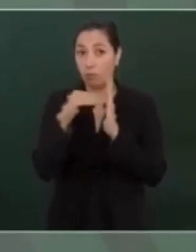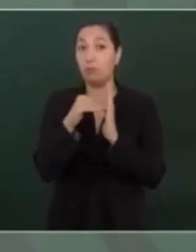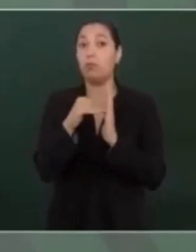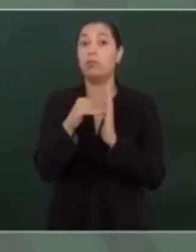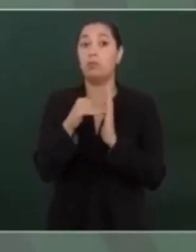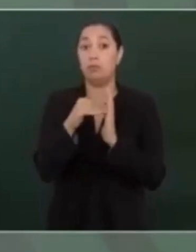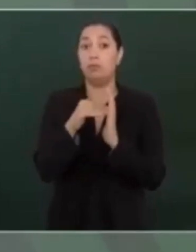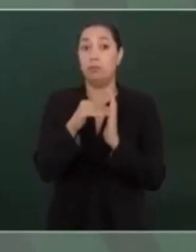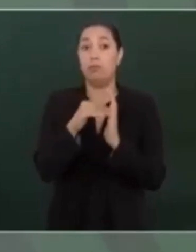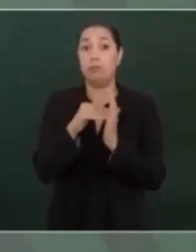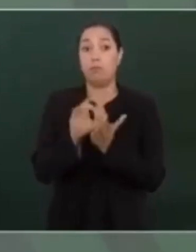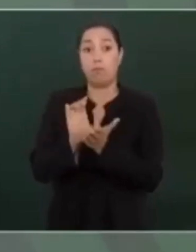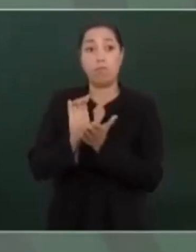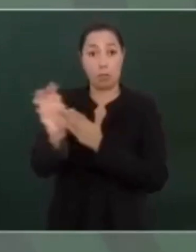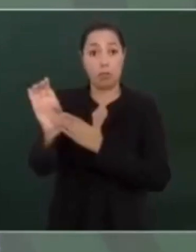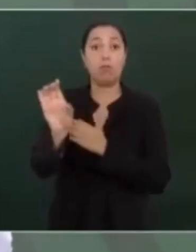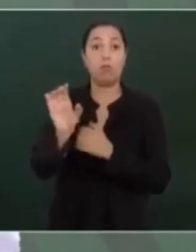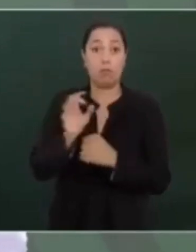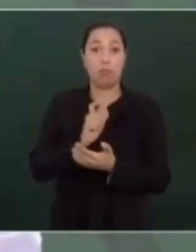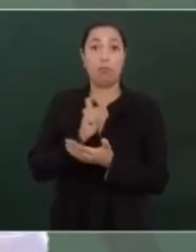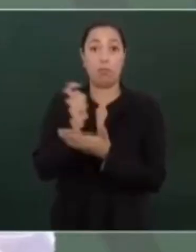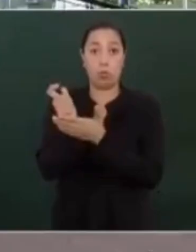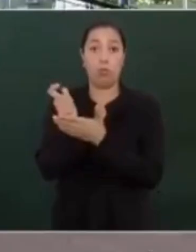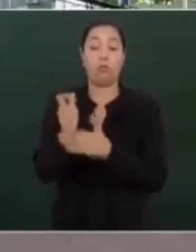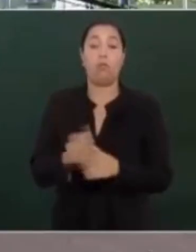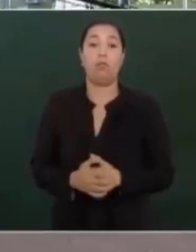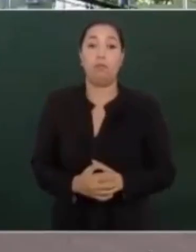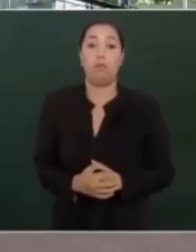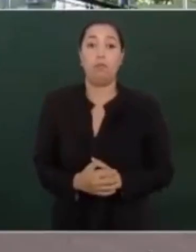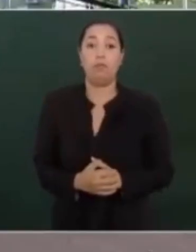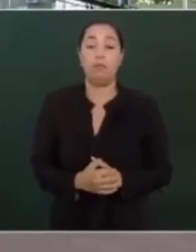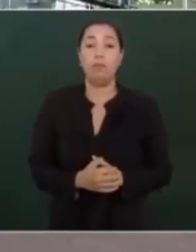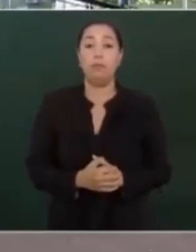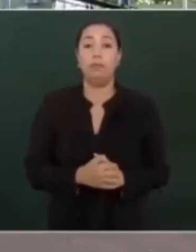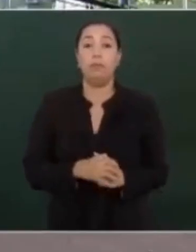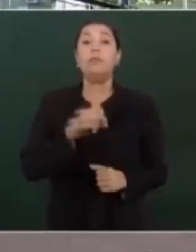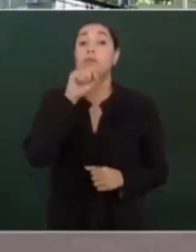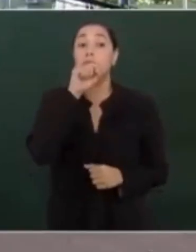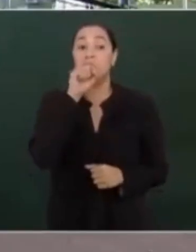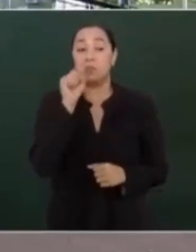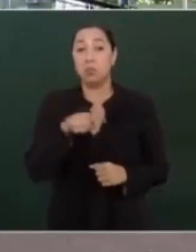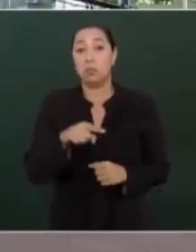que también